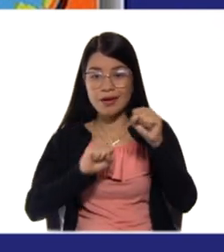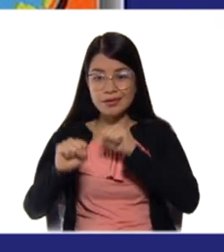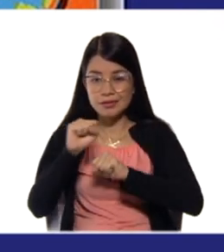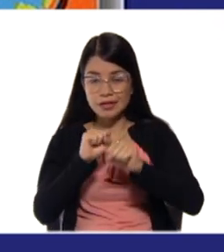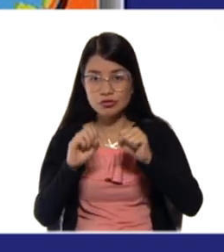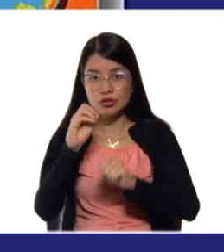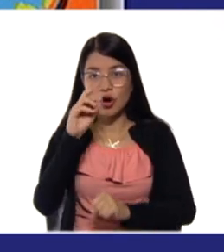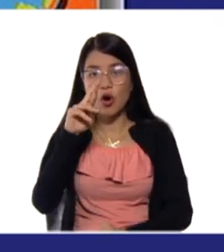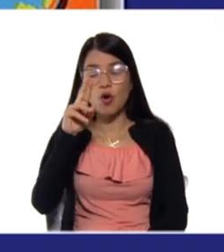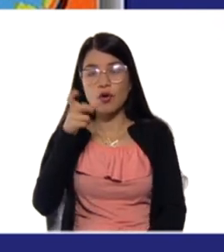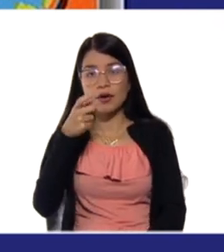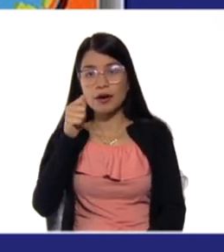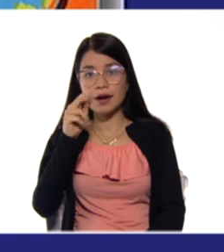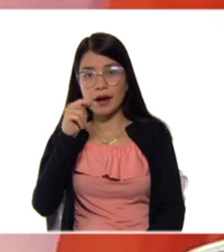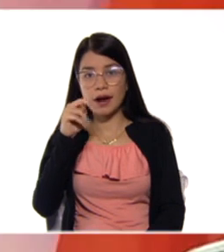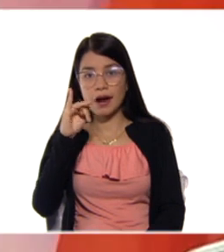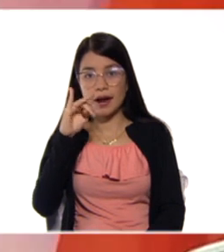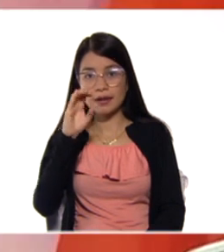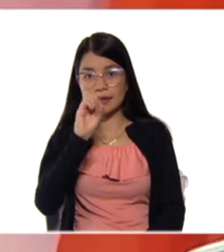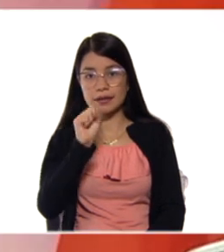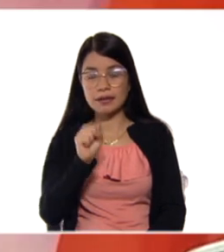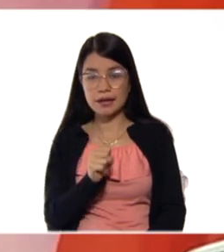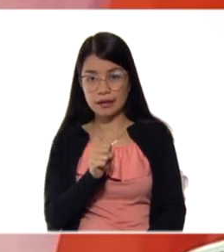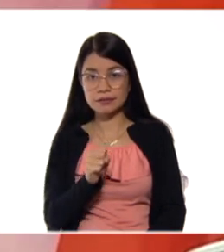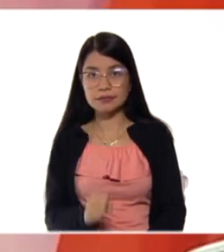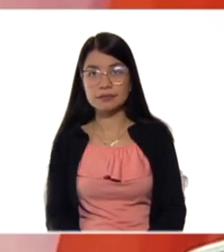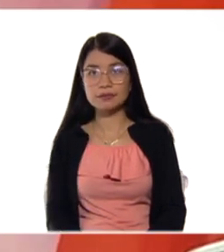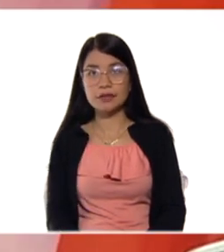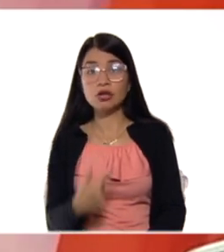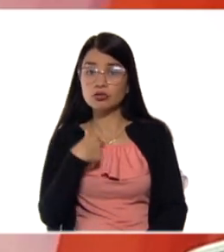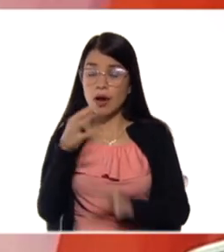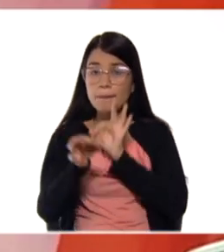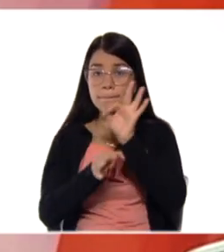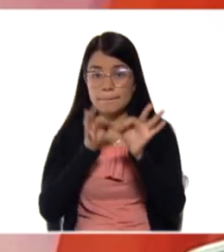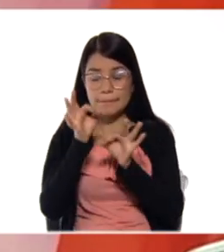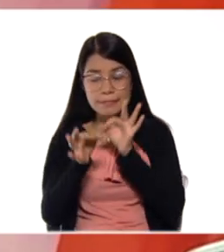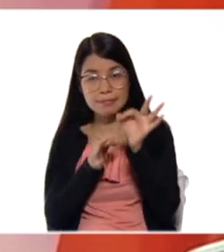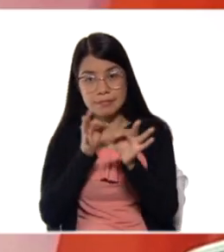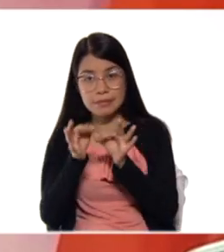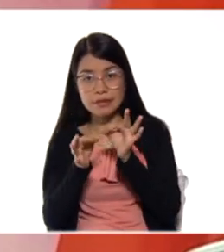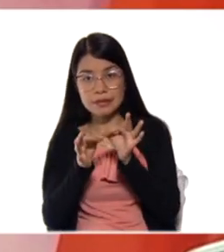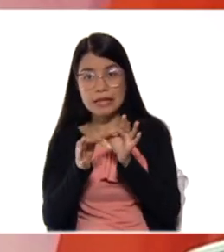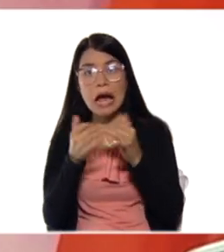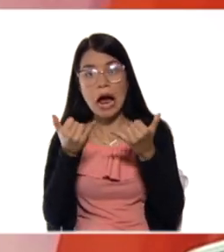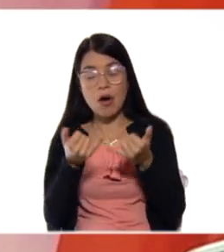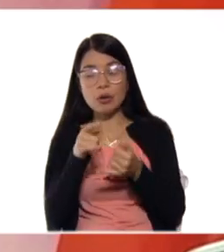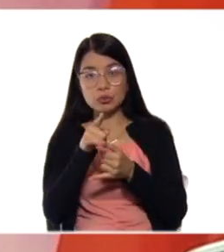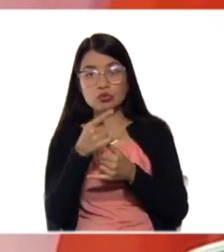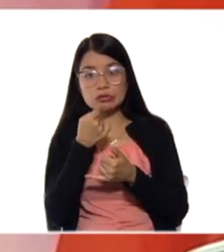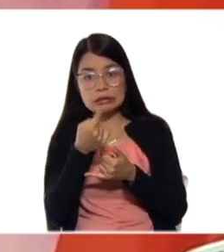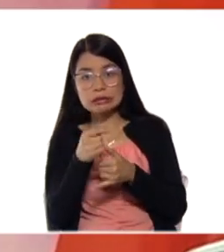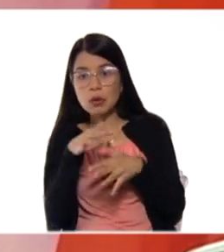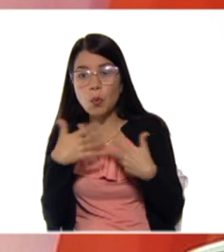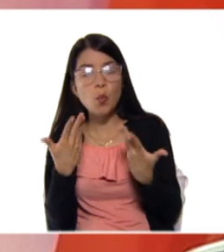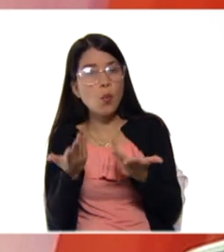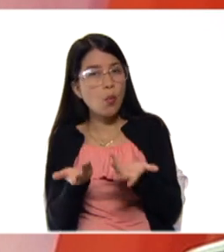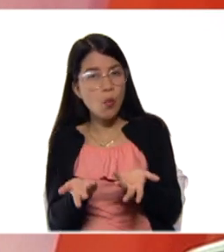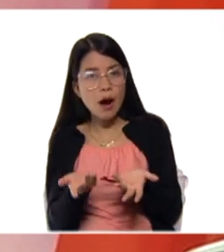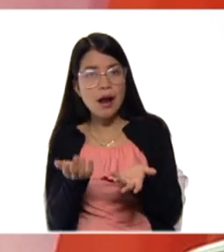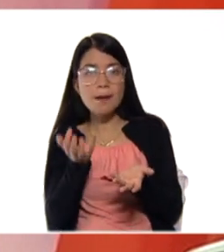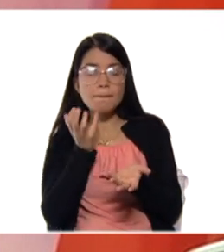acabo de dar las principales reacciones de las reacciones químicas orgánicas. Lo que tienen es que decir cuáles son,